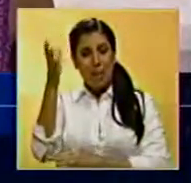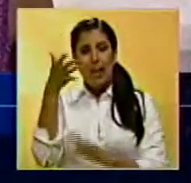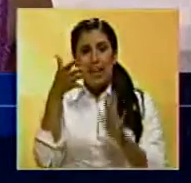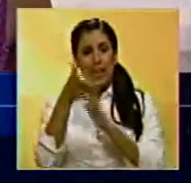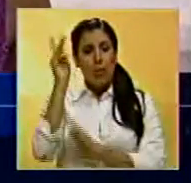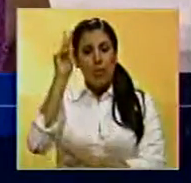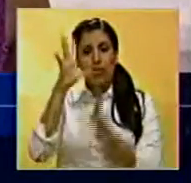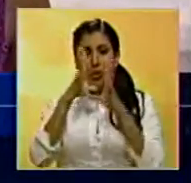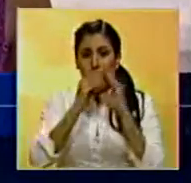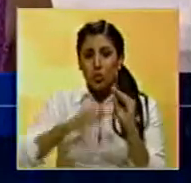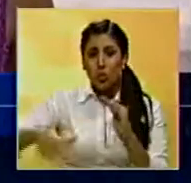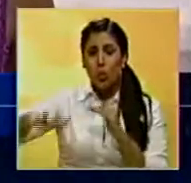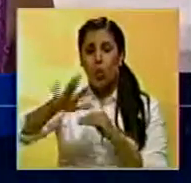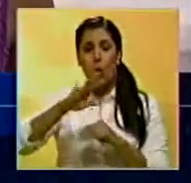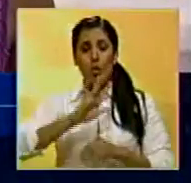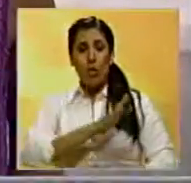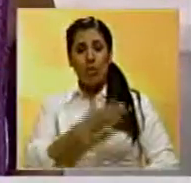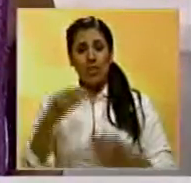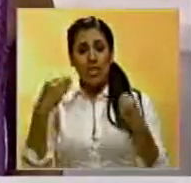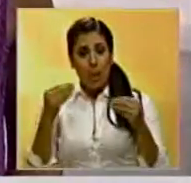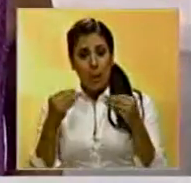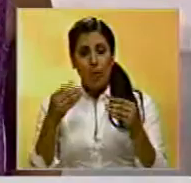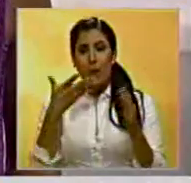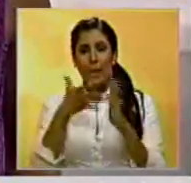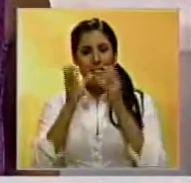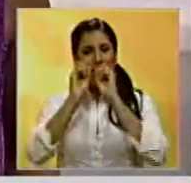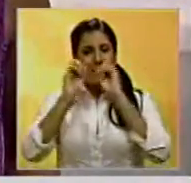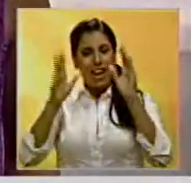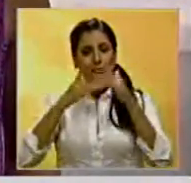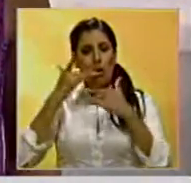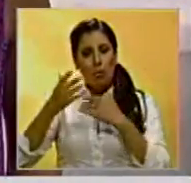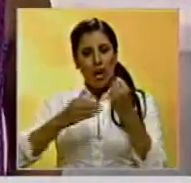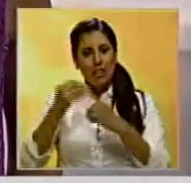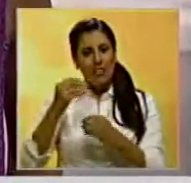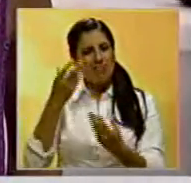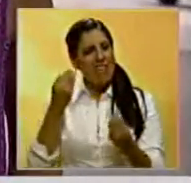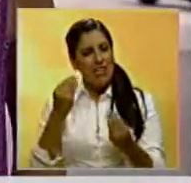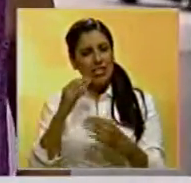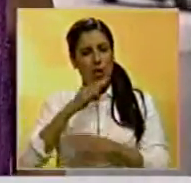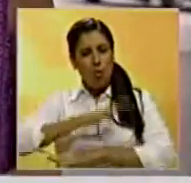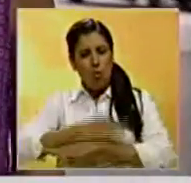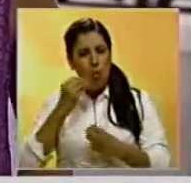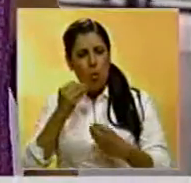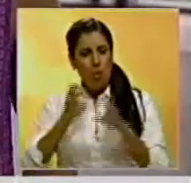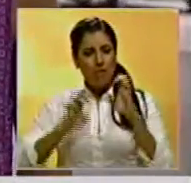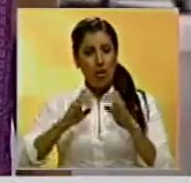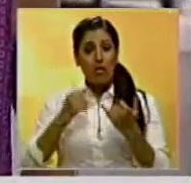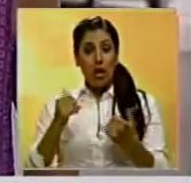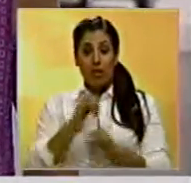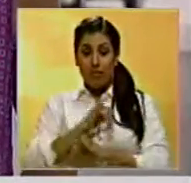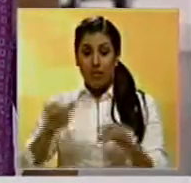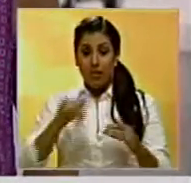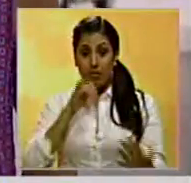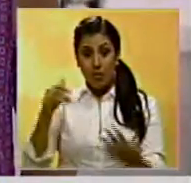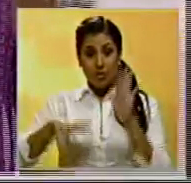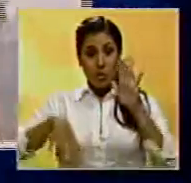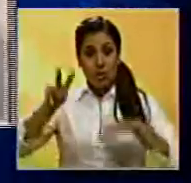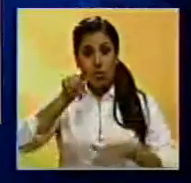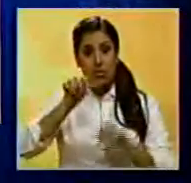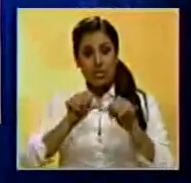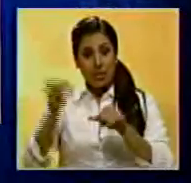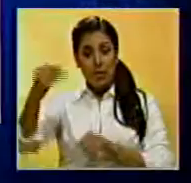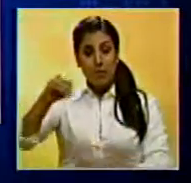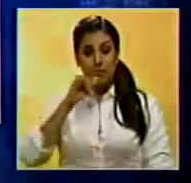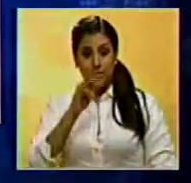profesores en todas las universidades públicas del país para definir las próximas acciones que tomarán. Es el reporte que tenemos a esta hora, el mediodía. Ustedes